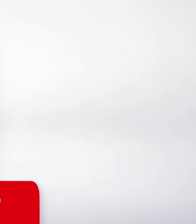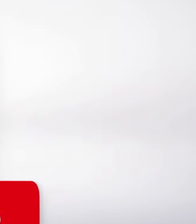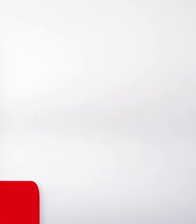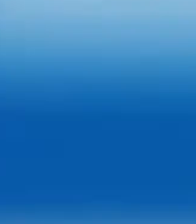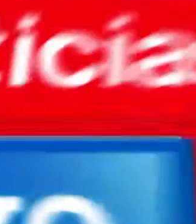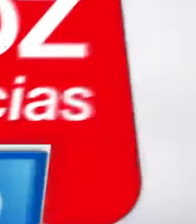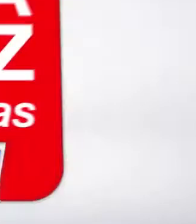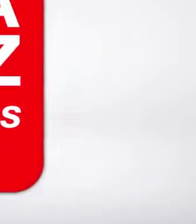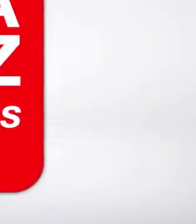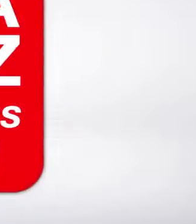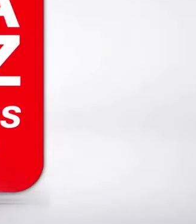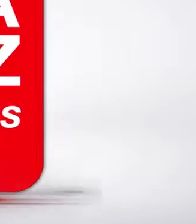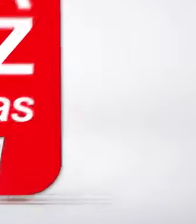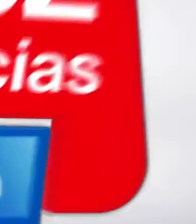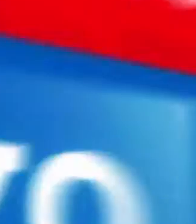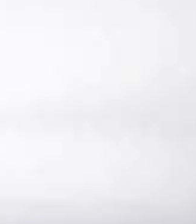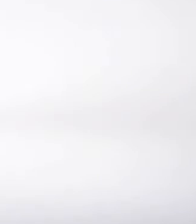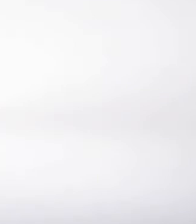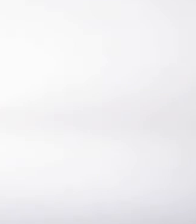¿Cuándo?